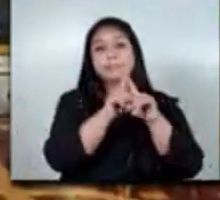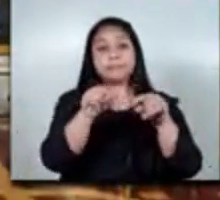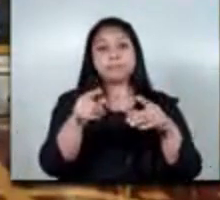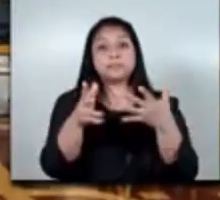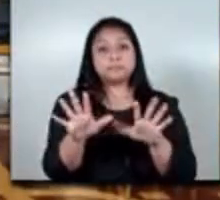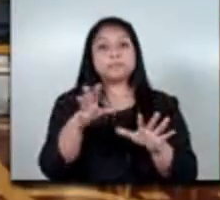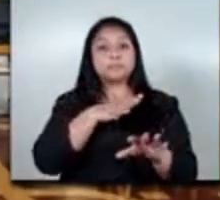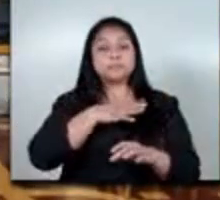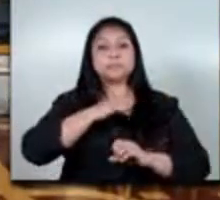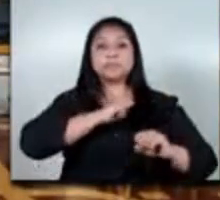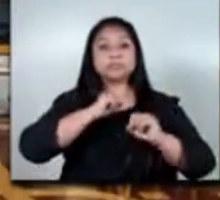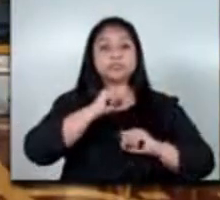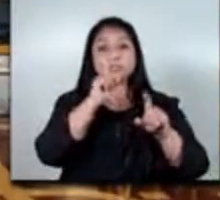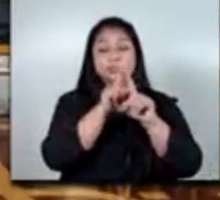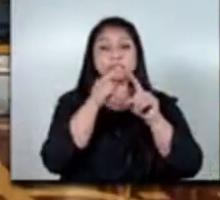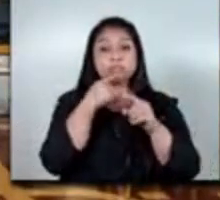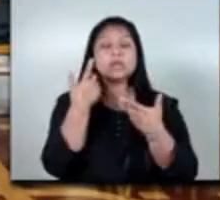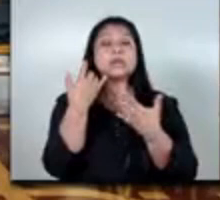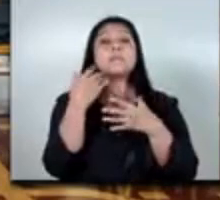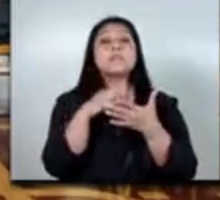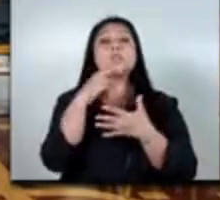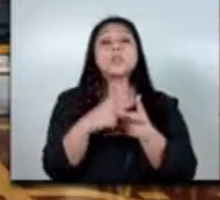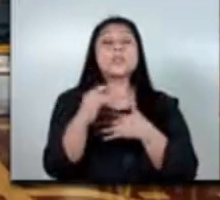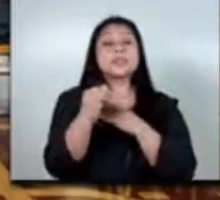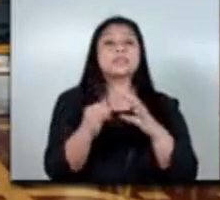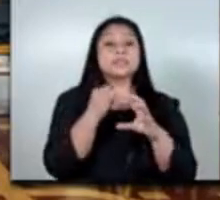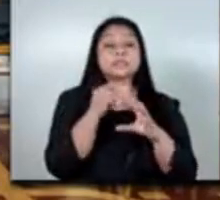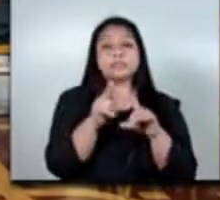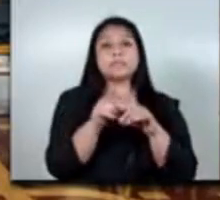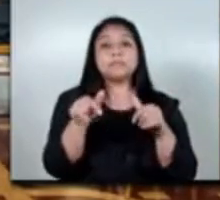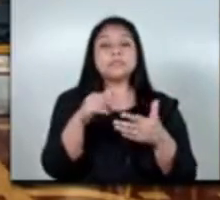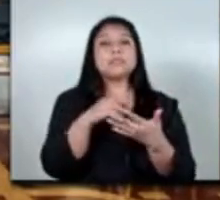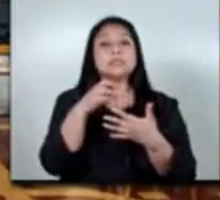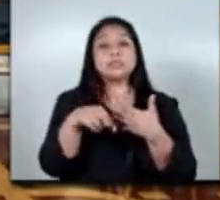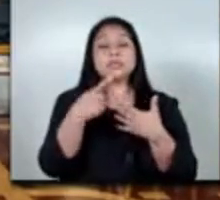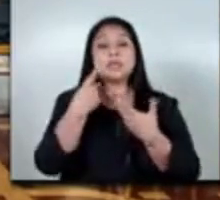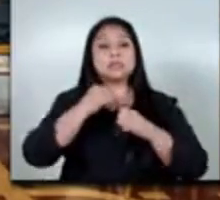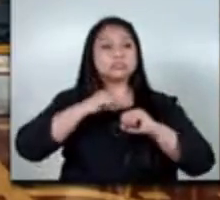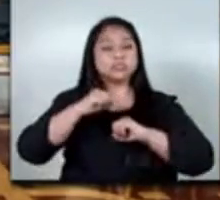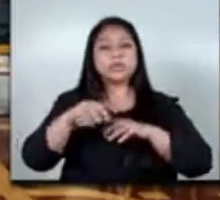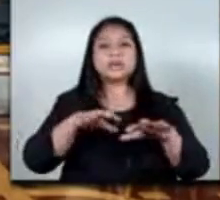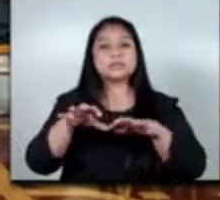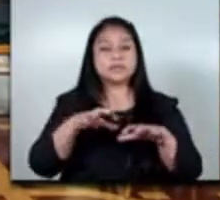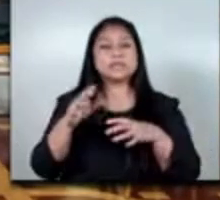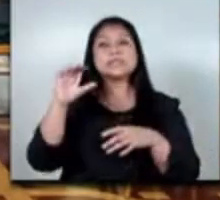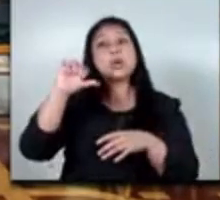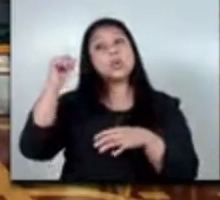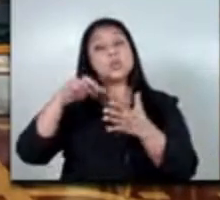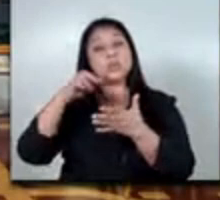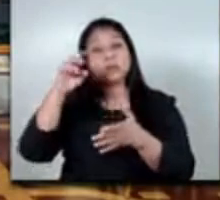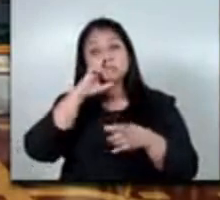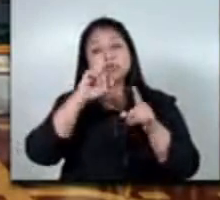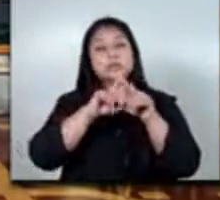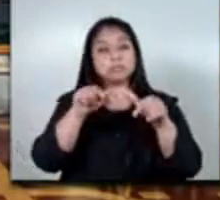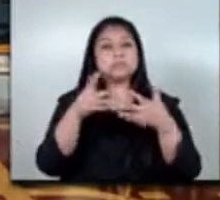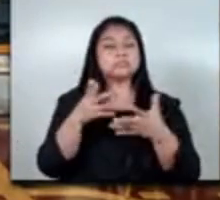posicionamiento internacional de este programa del ministerio del trabajo en eventos en el extranjero y también en desarrollar